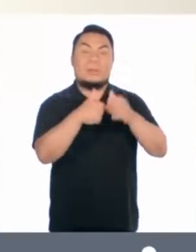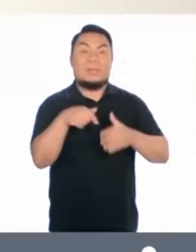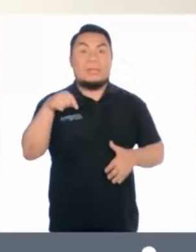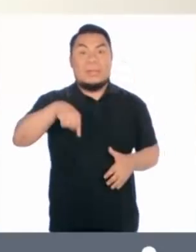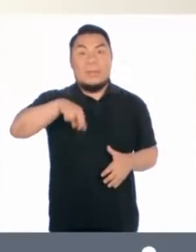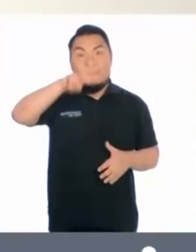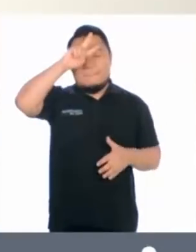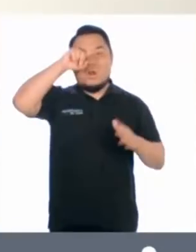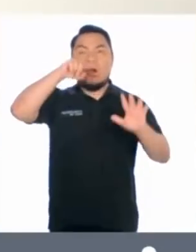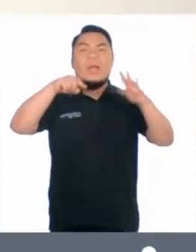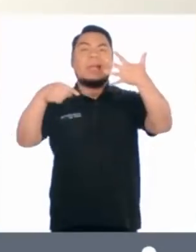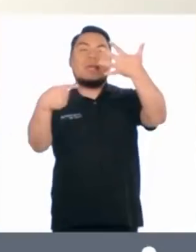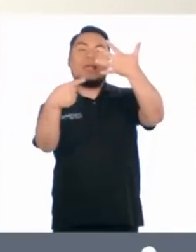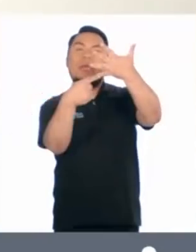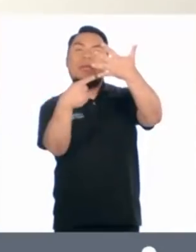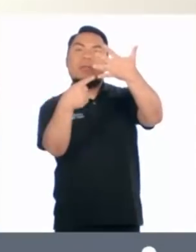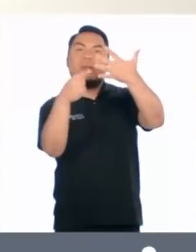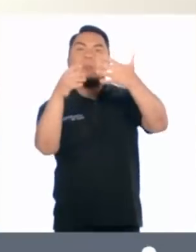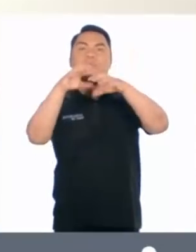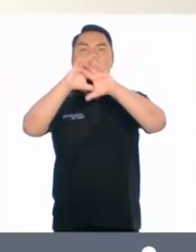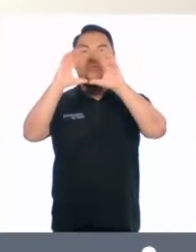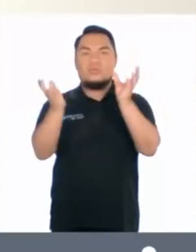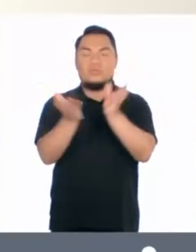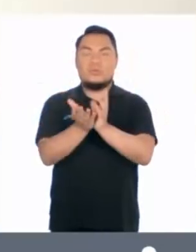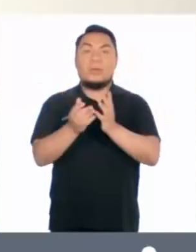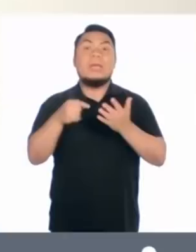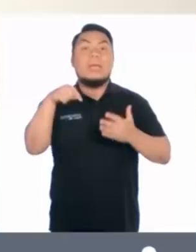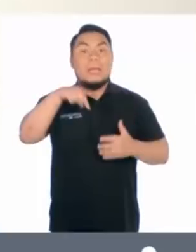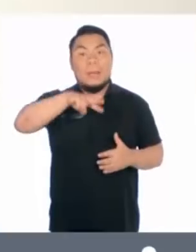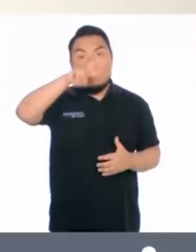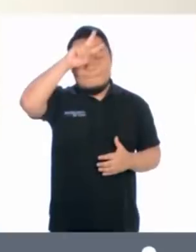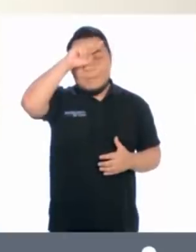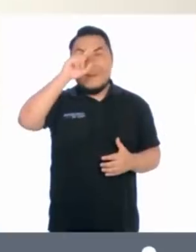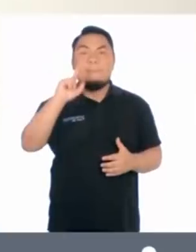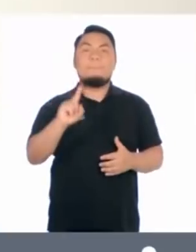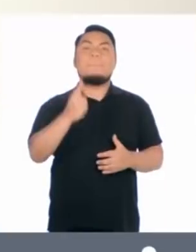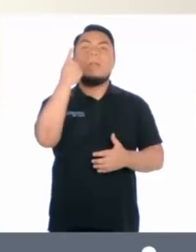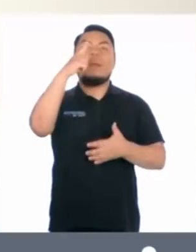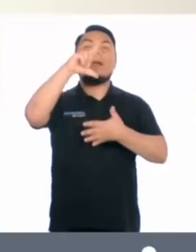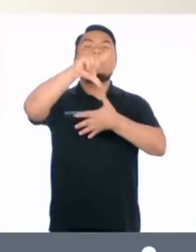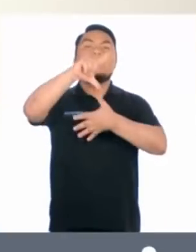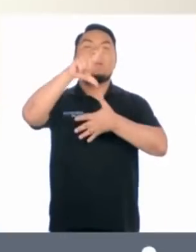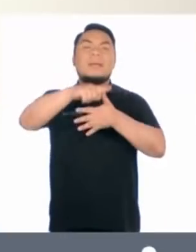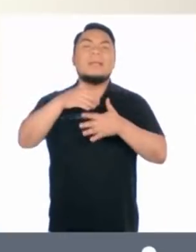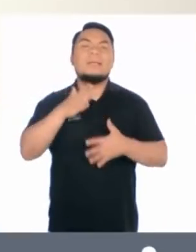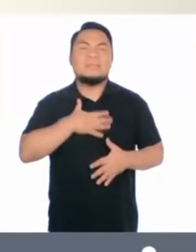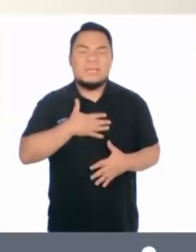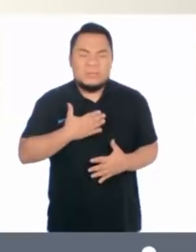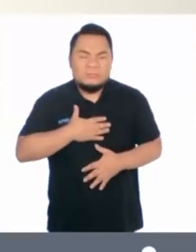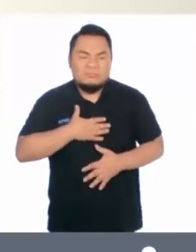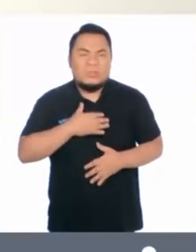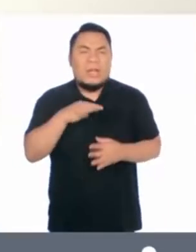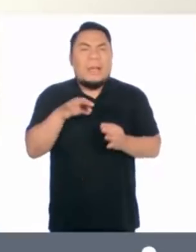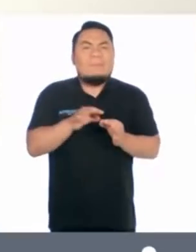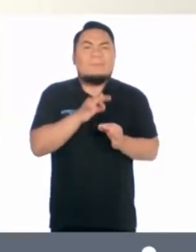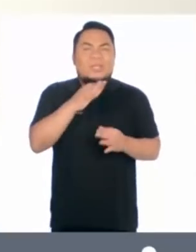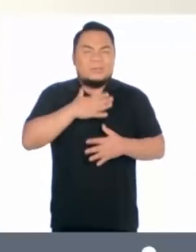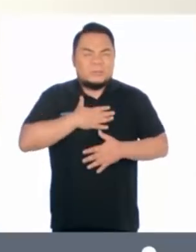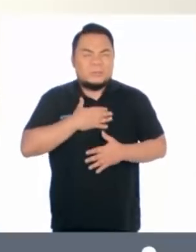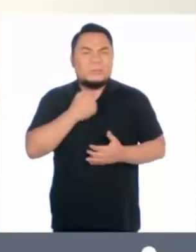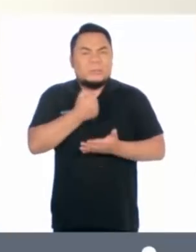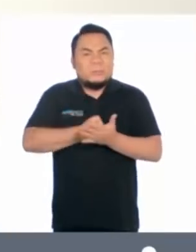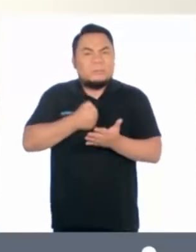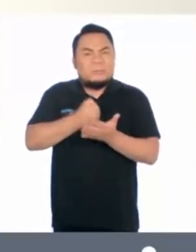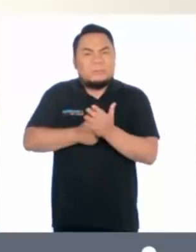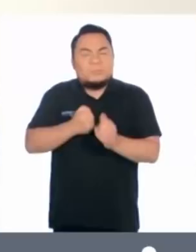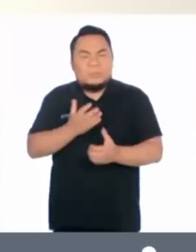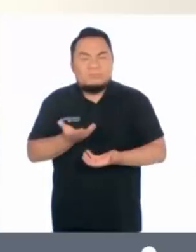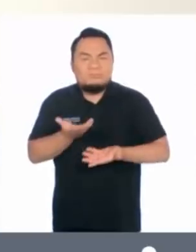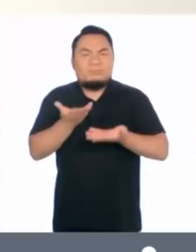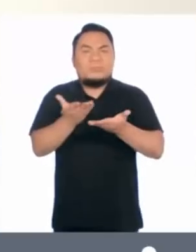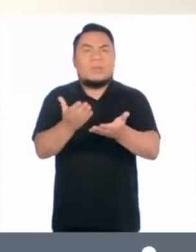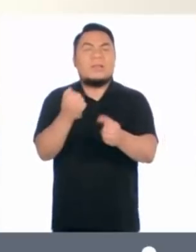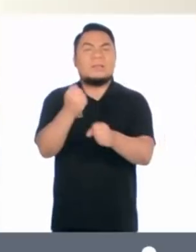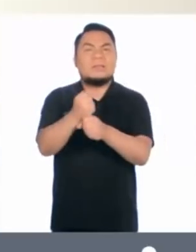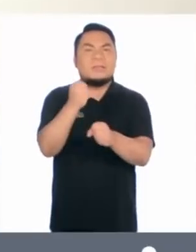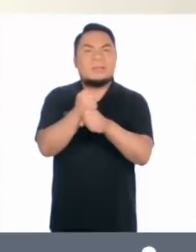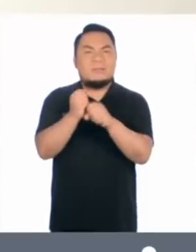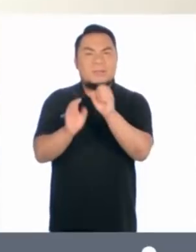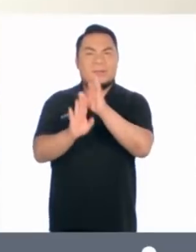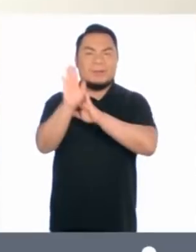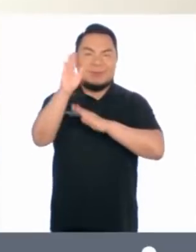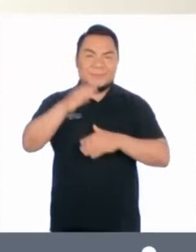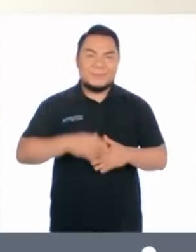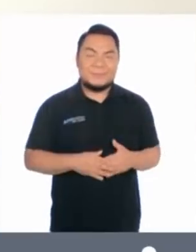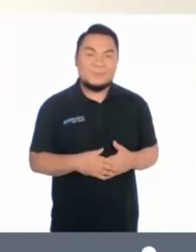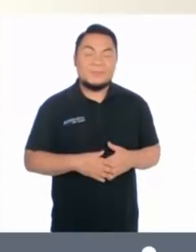Estamos en el quinto lugar a nivel mundial y somos el primer país en Latinoamérica en espíritu emprendedor. Otro motivo